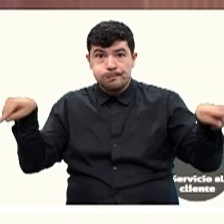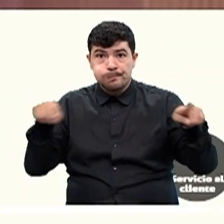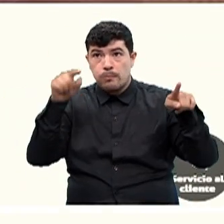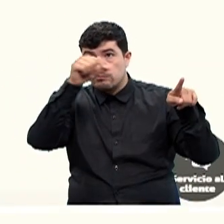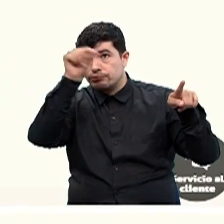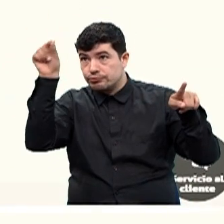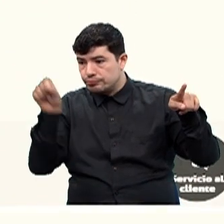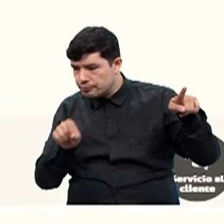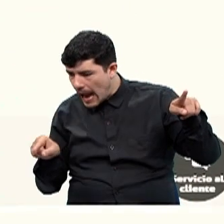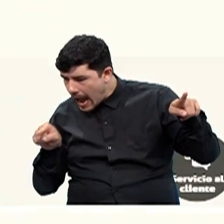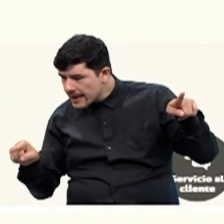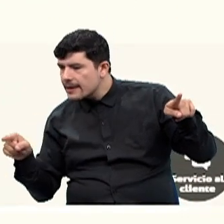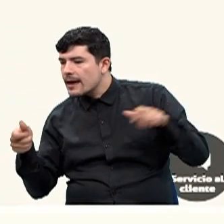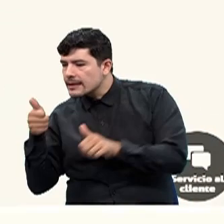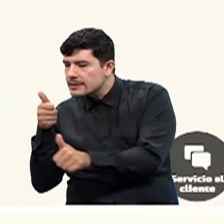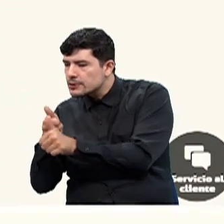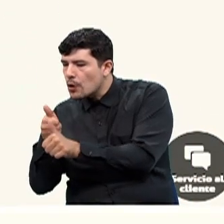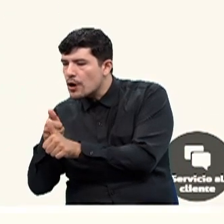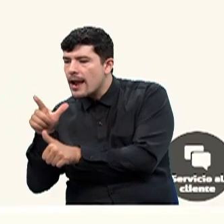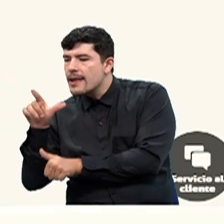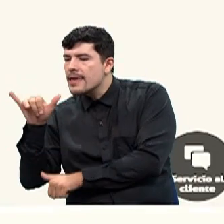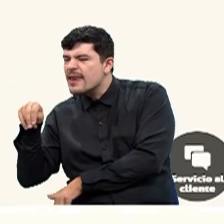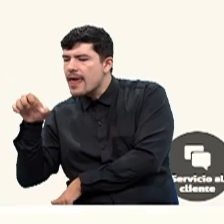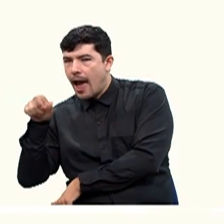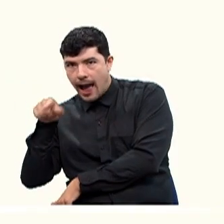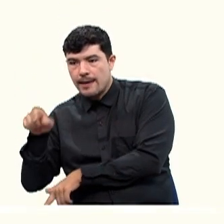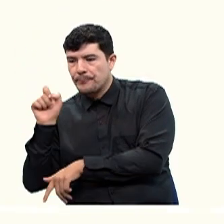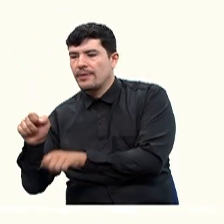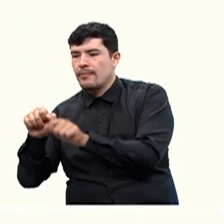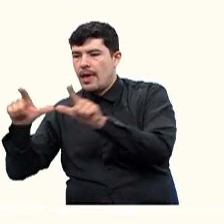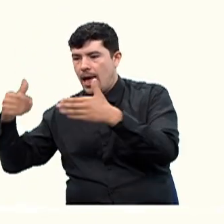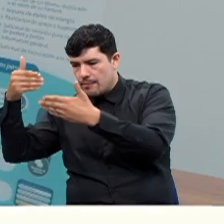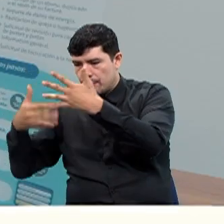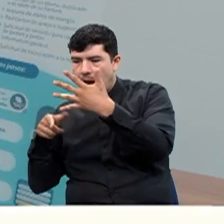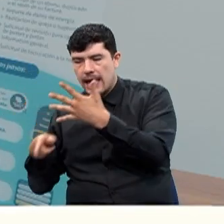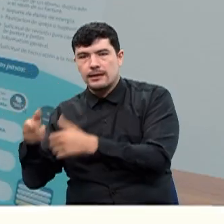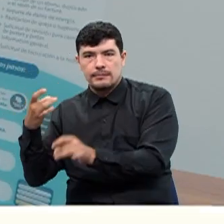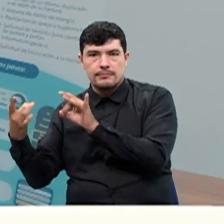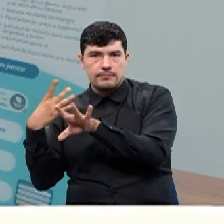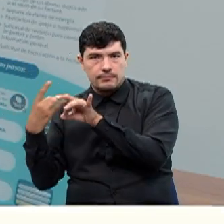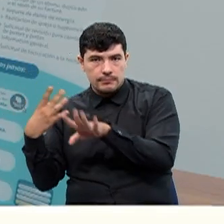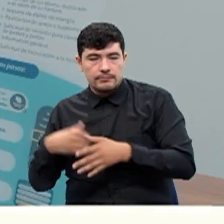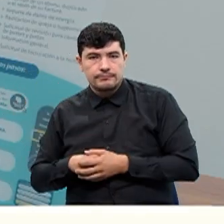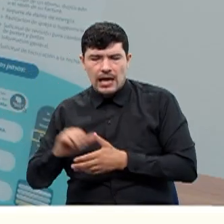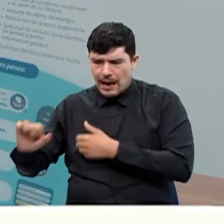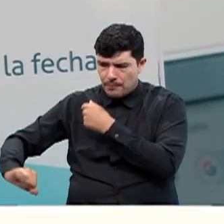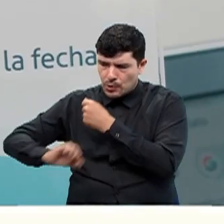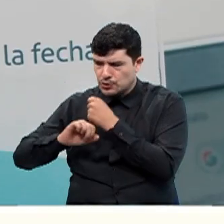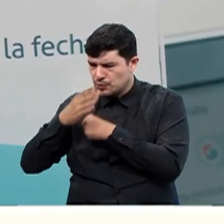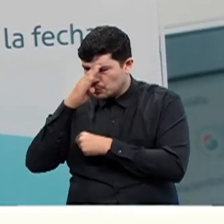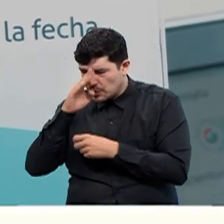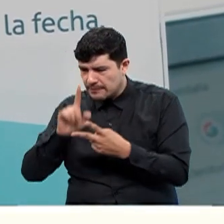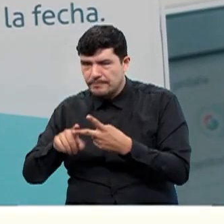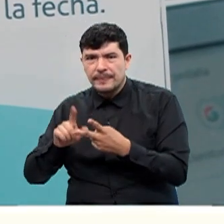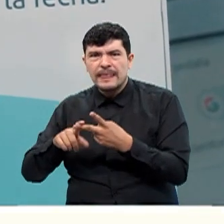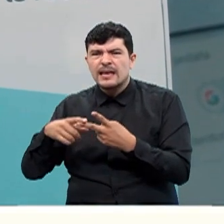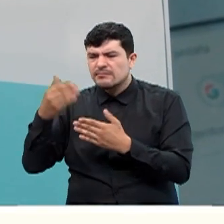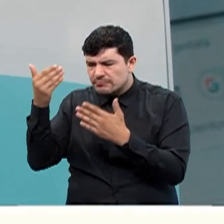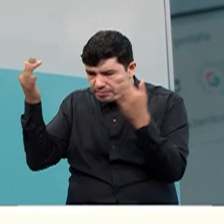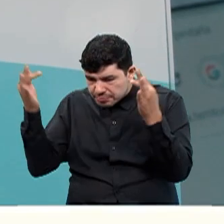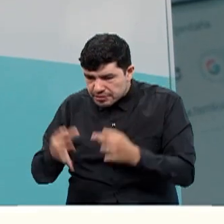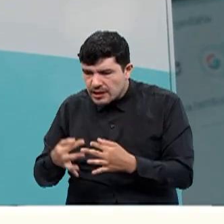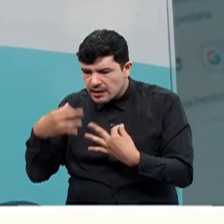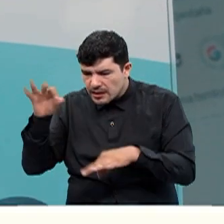dice asesor en línea. Utiliza este canal de atención en abonos, saldos de facturación a la fecha, duplicados,